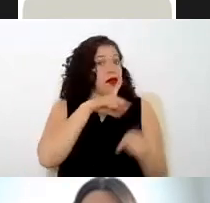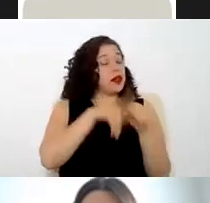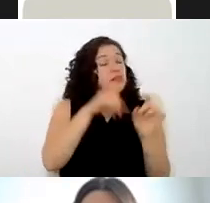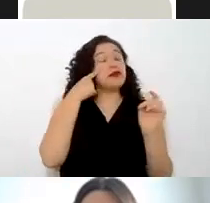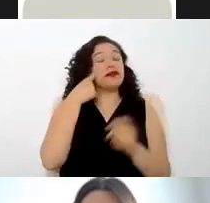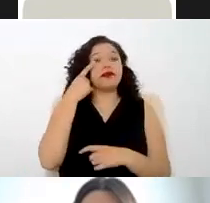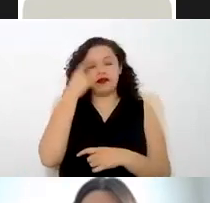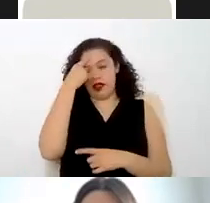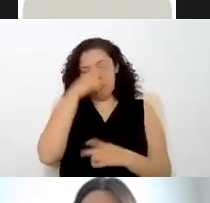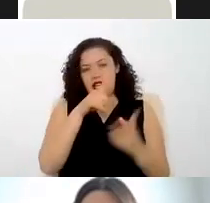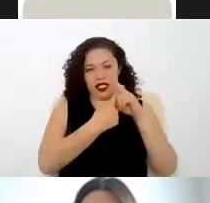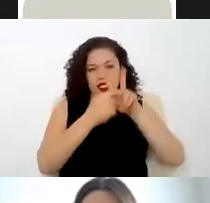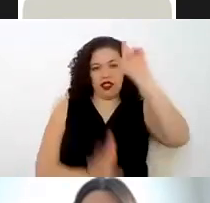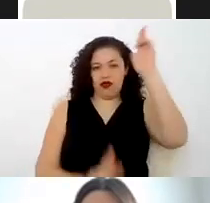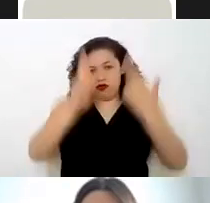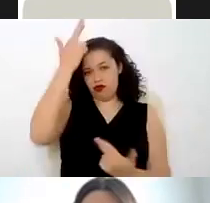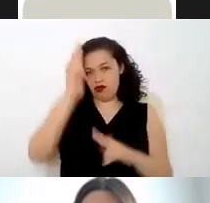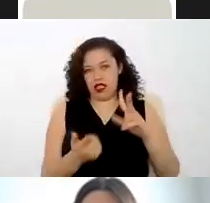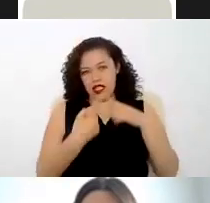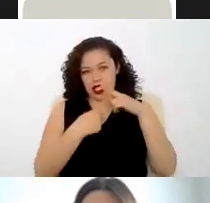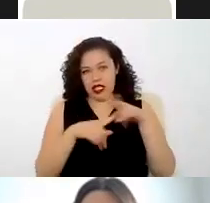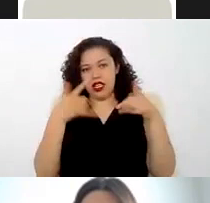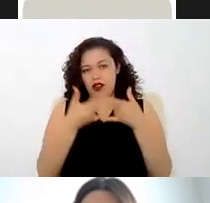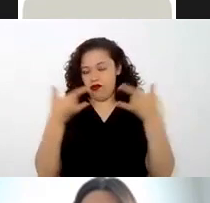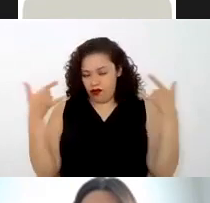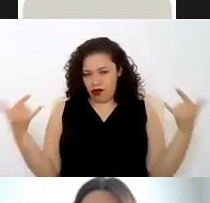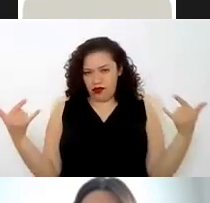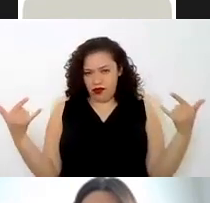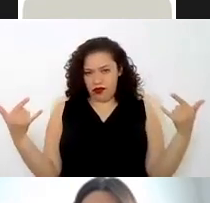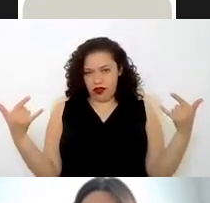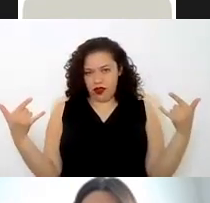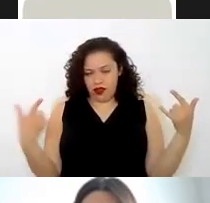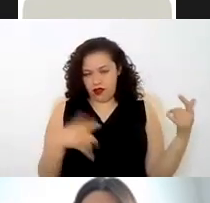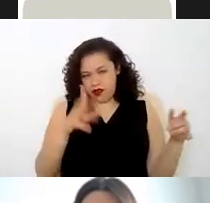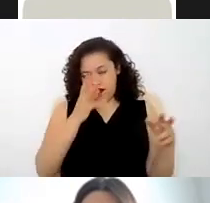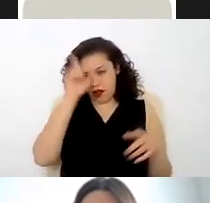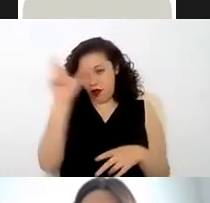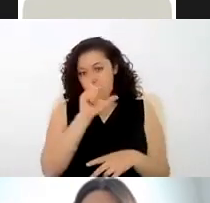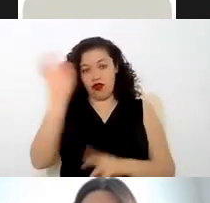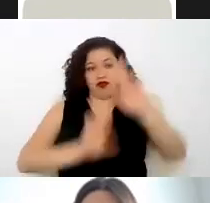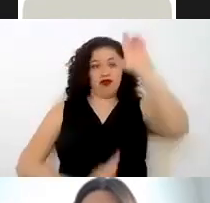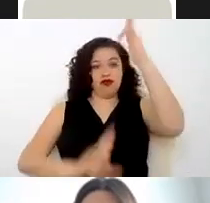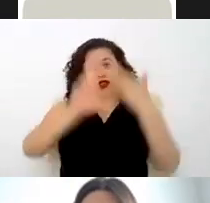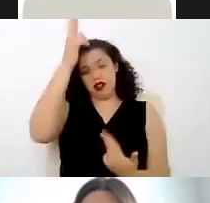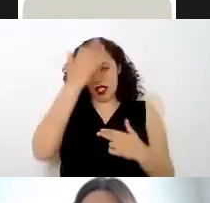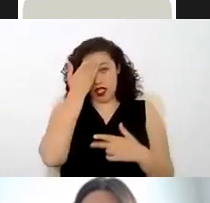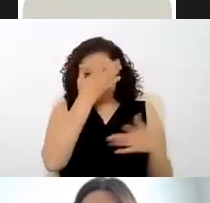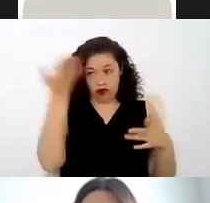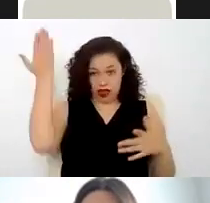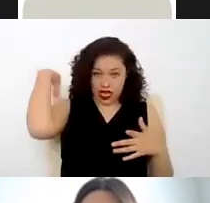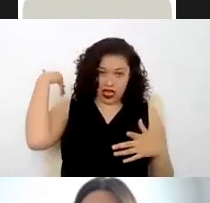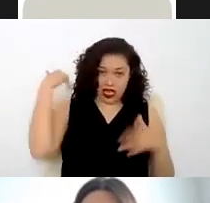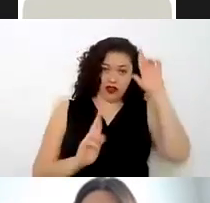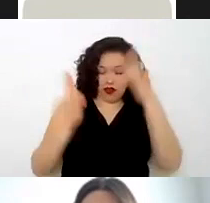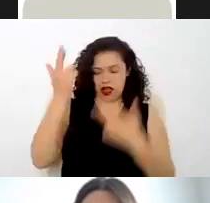revolucionario, un origen histórico. Justamente como en la época de la revolución había una, digamos,